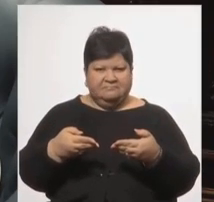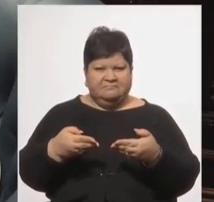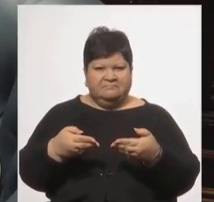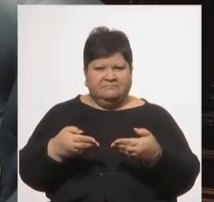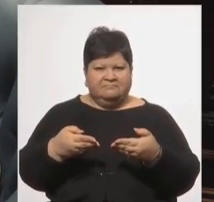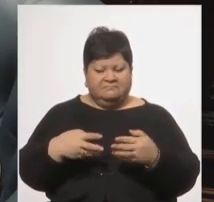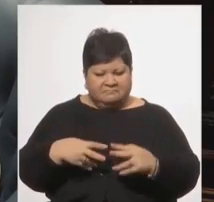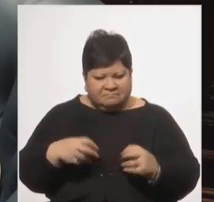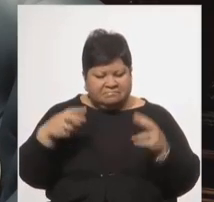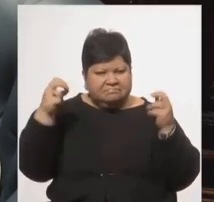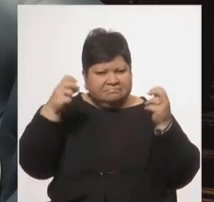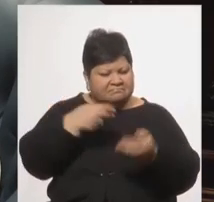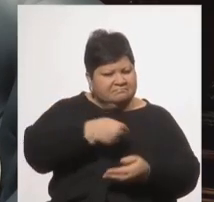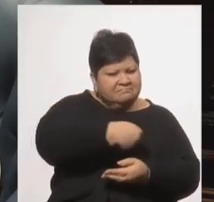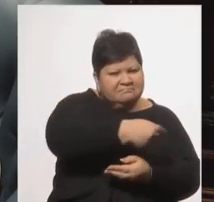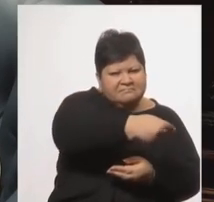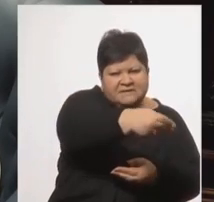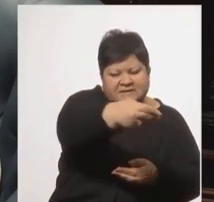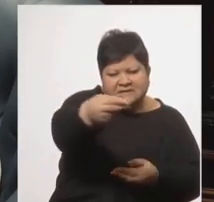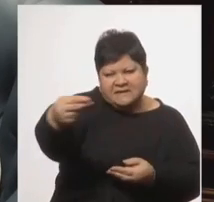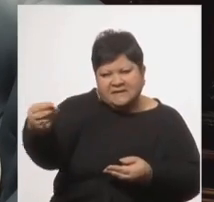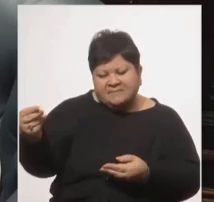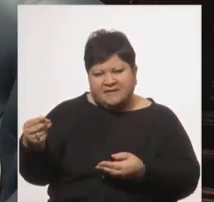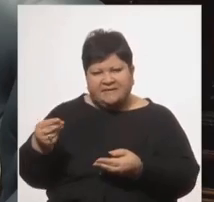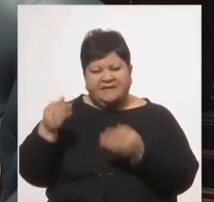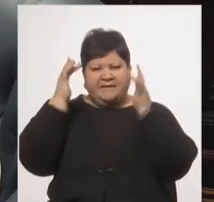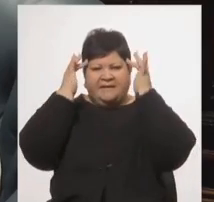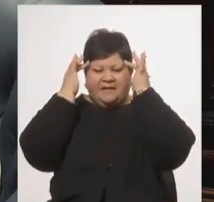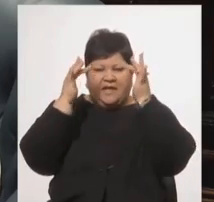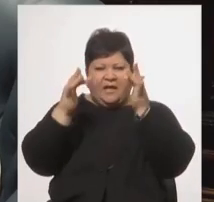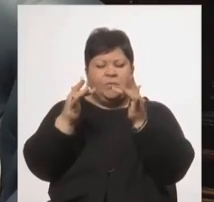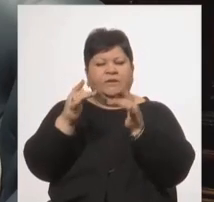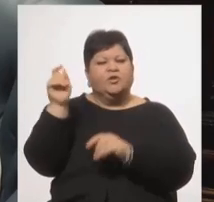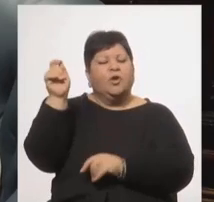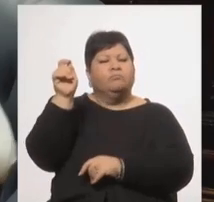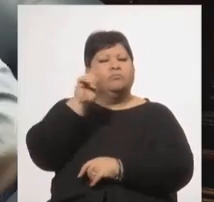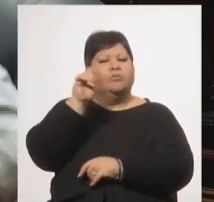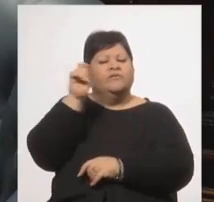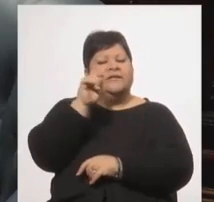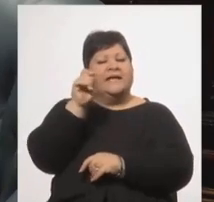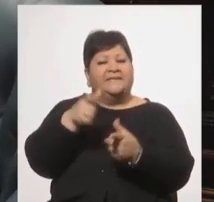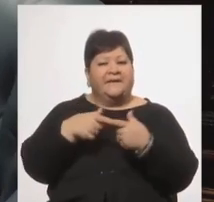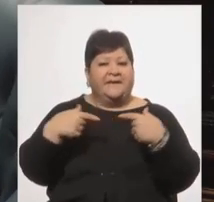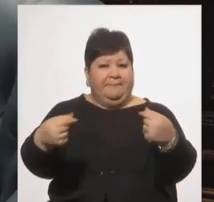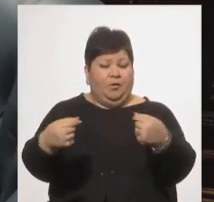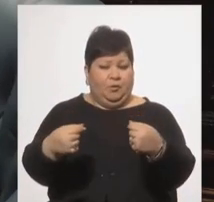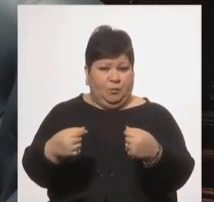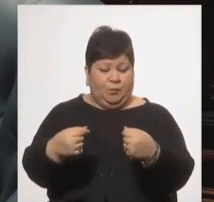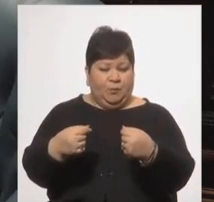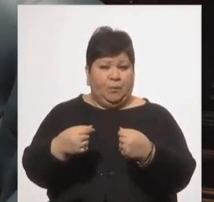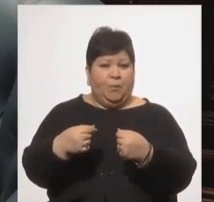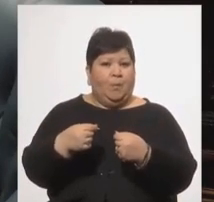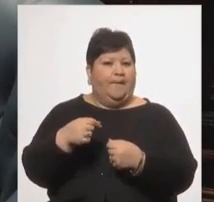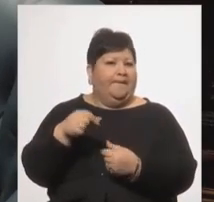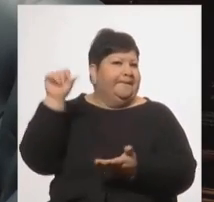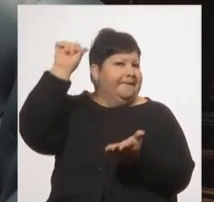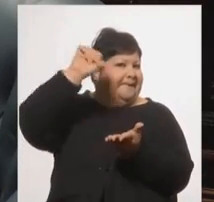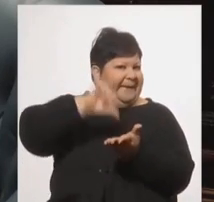se repartía en la educación pública del Japón, uno de los países con mayores niveles de